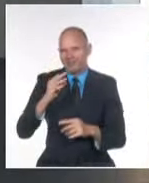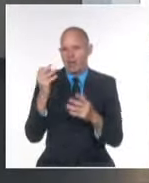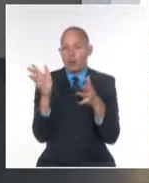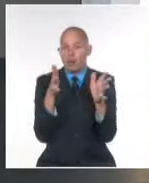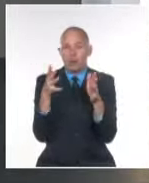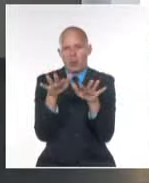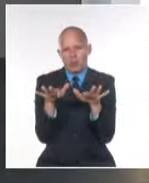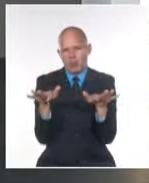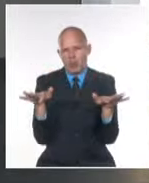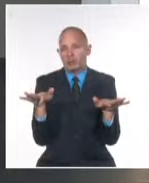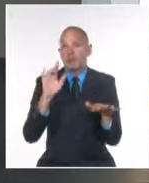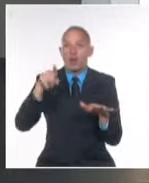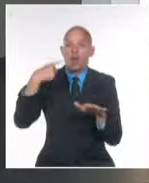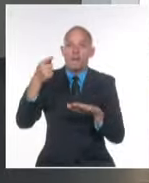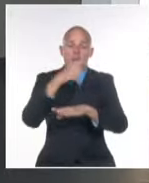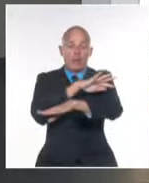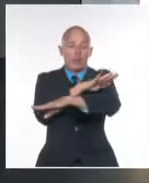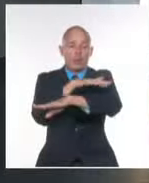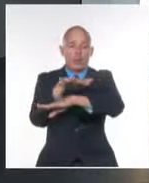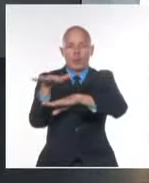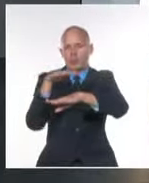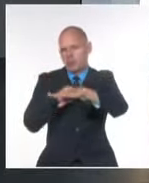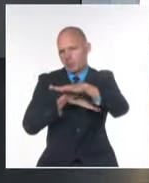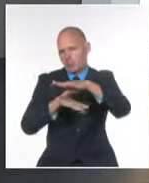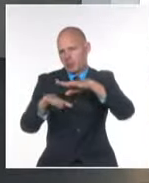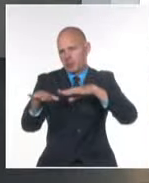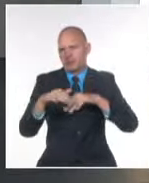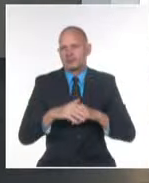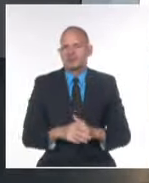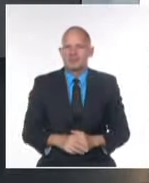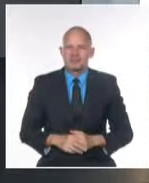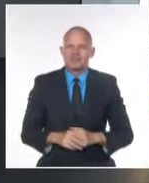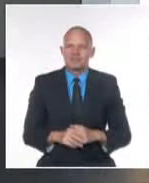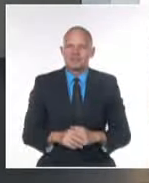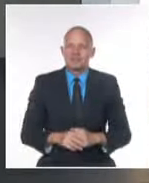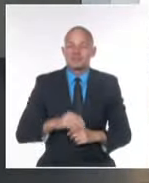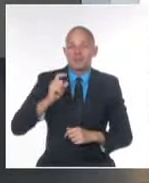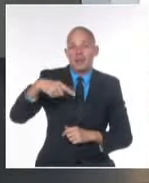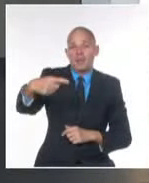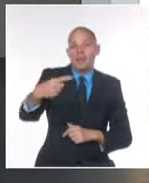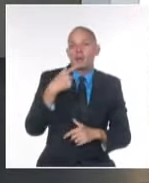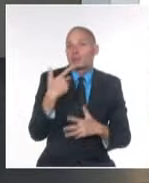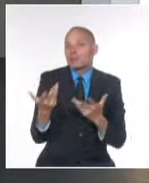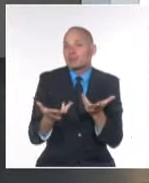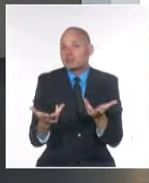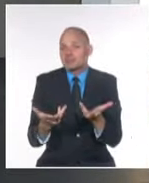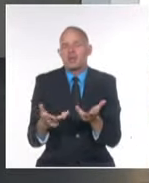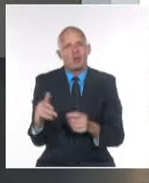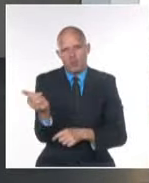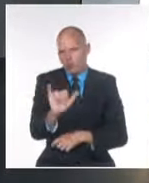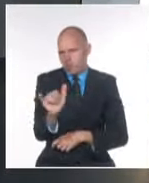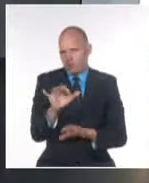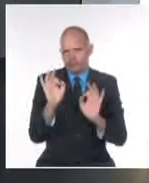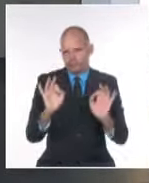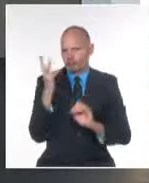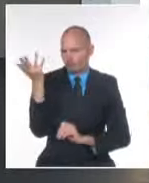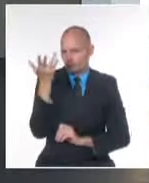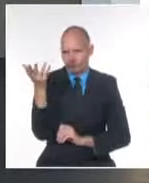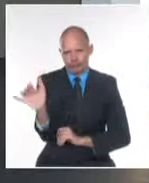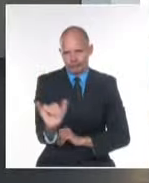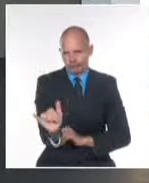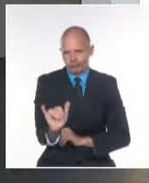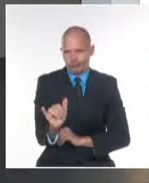orientales y mar tranquila en el resto de nuestras costas. Para los próximos tres días se mantienen las condiciones similares,